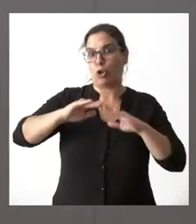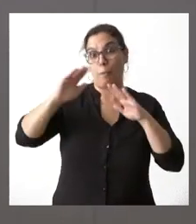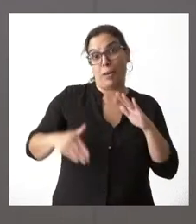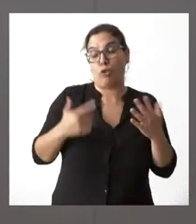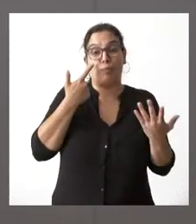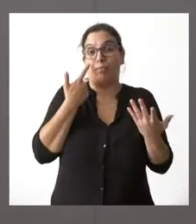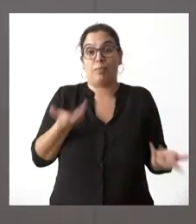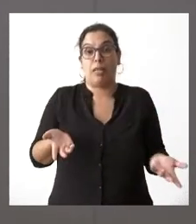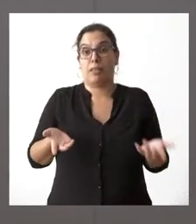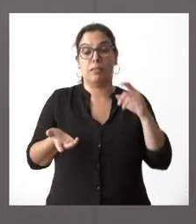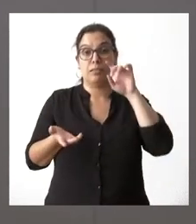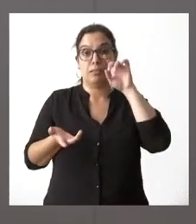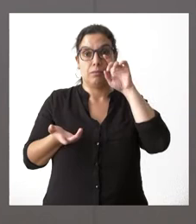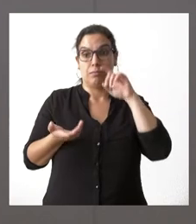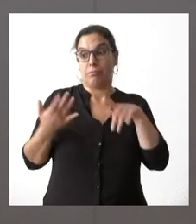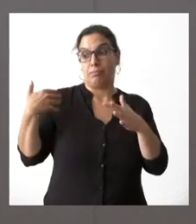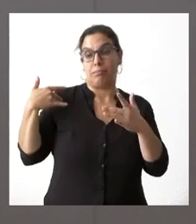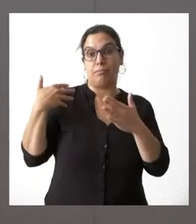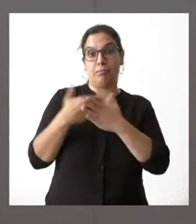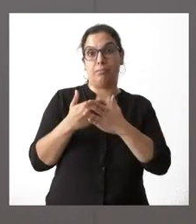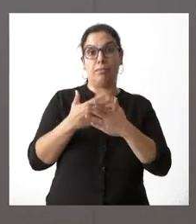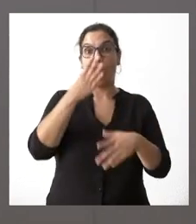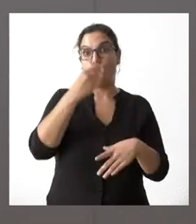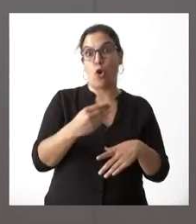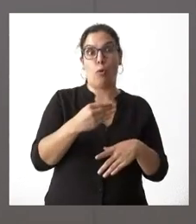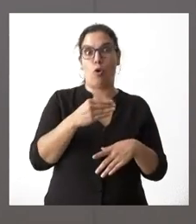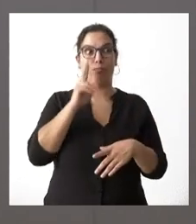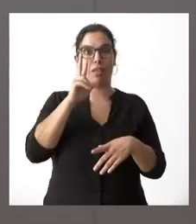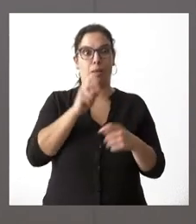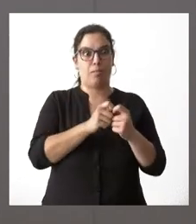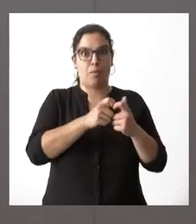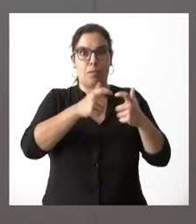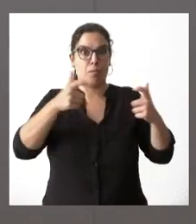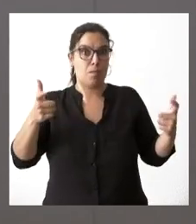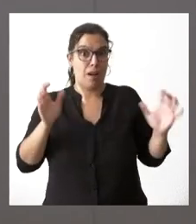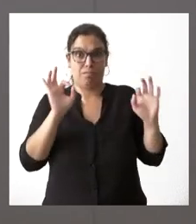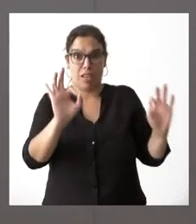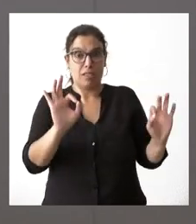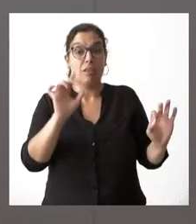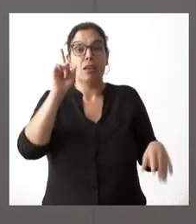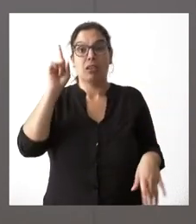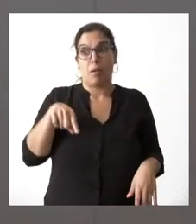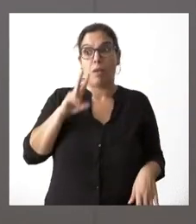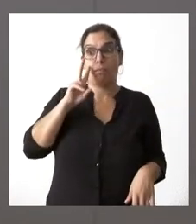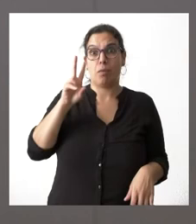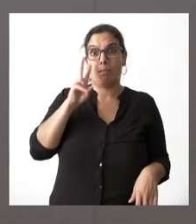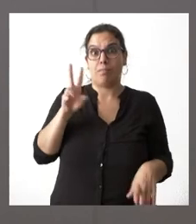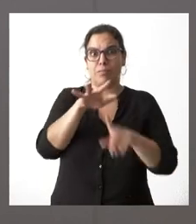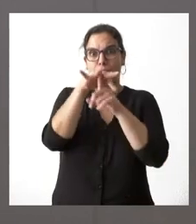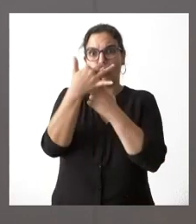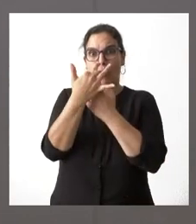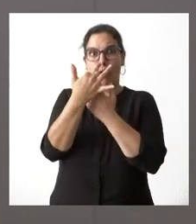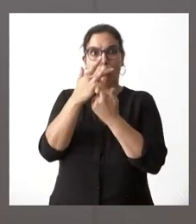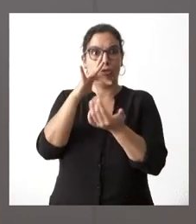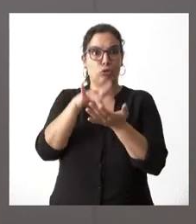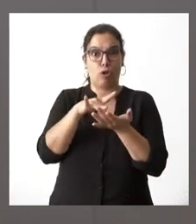cuál es la evolución en los últimos tiempos de los ataques del lobo y no hay más que ver también cuáles son las circunstancias de la falta